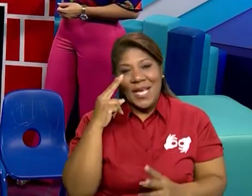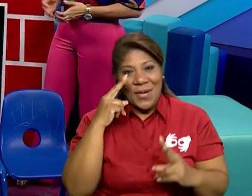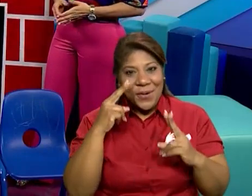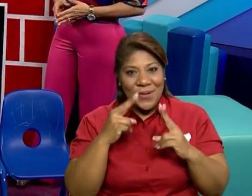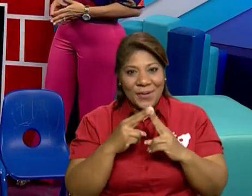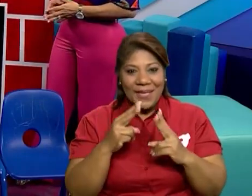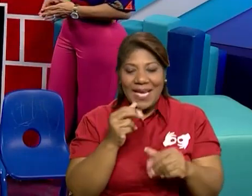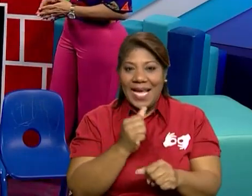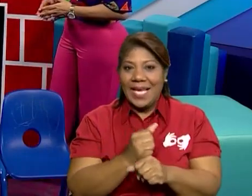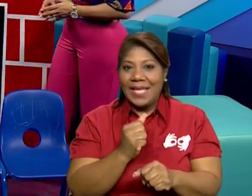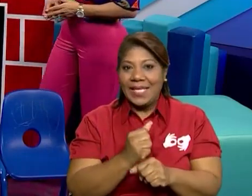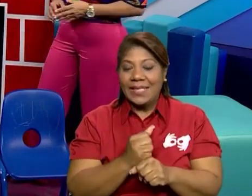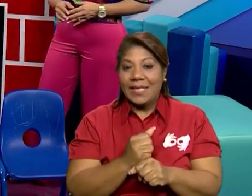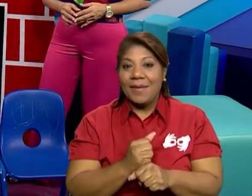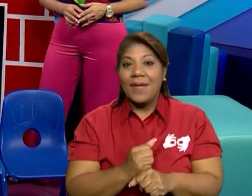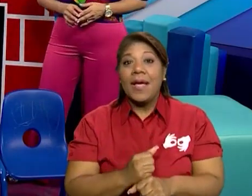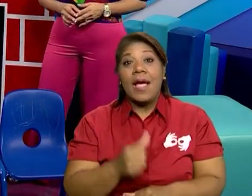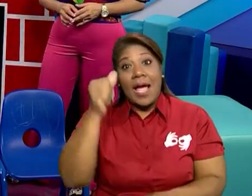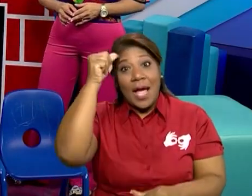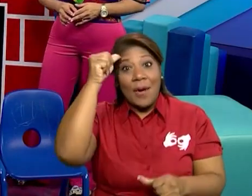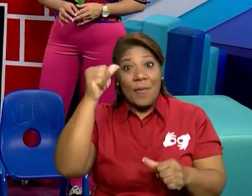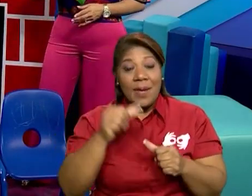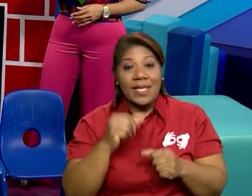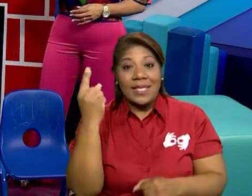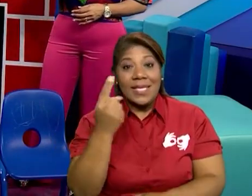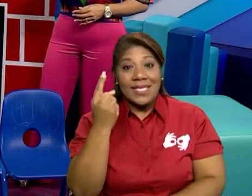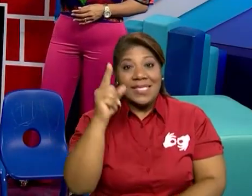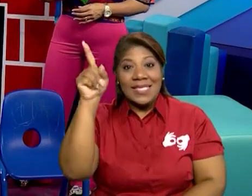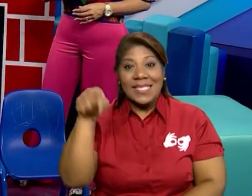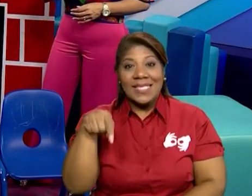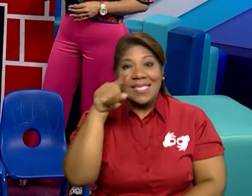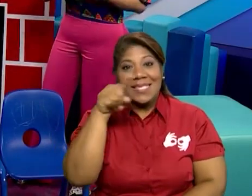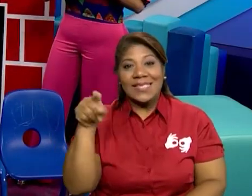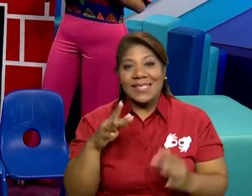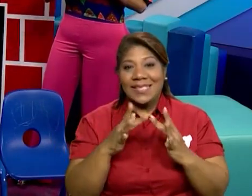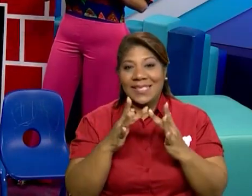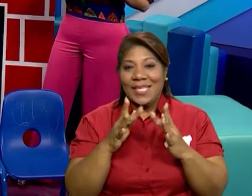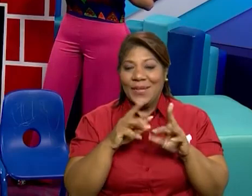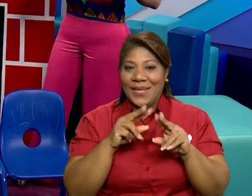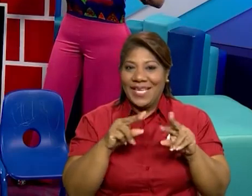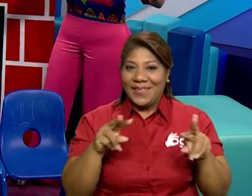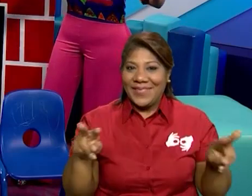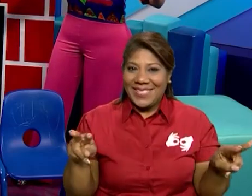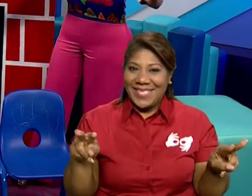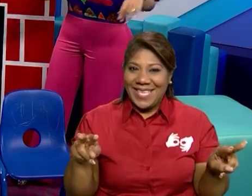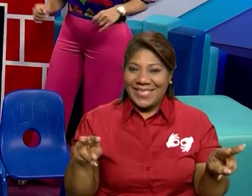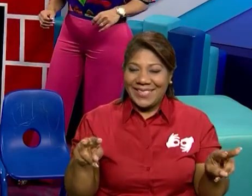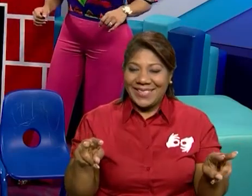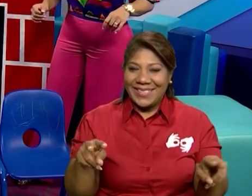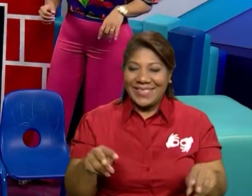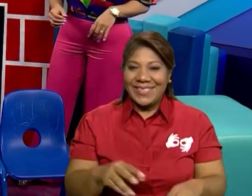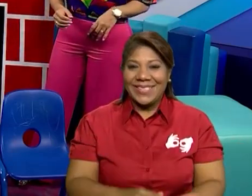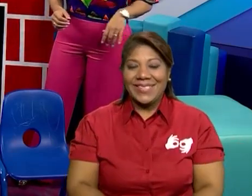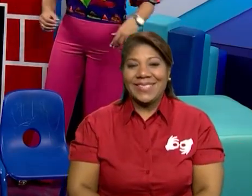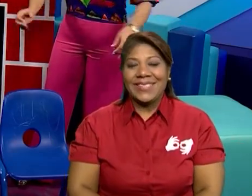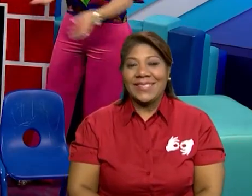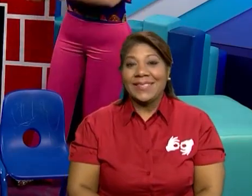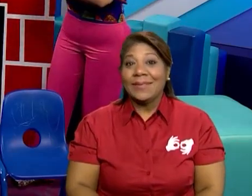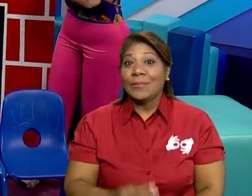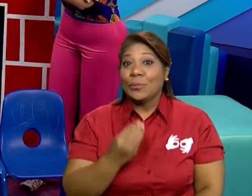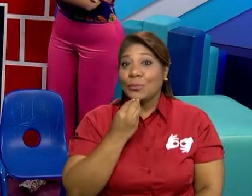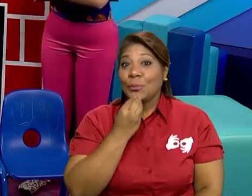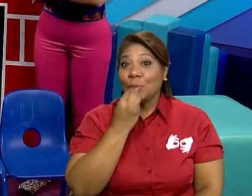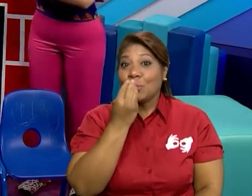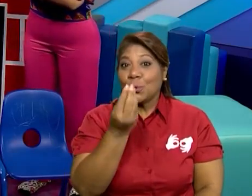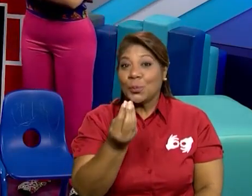Así que maestra Nini, ¿cómo se despide usted? Recordando siempre de que la estrella se conecta con la diversidad. Bueno, yo les mando un